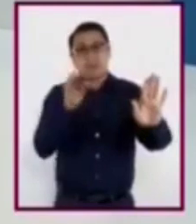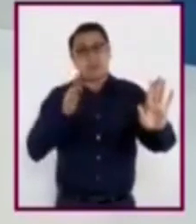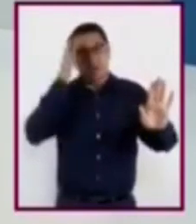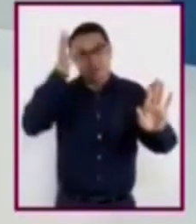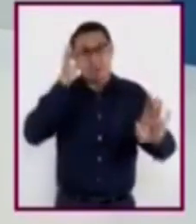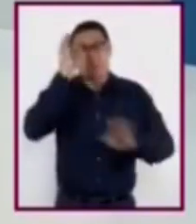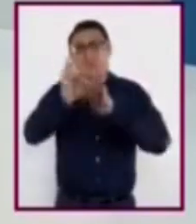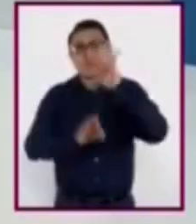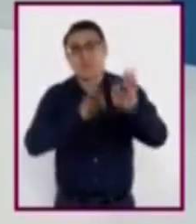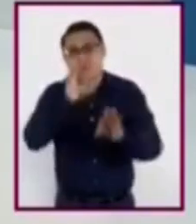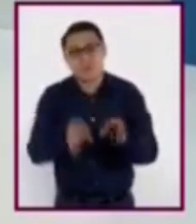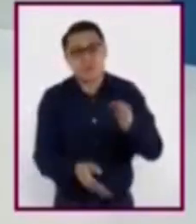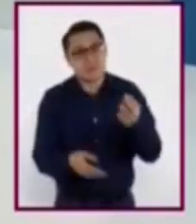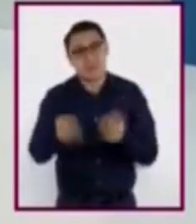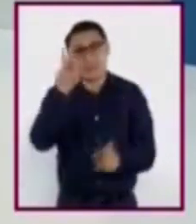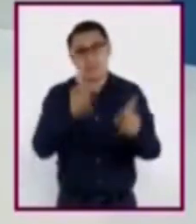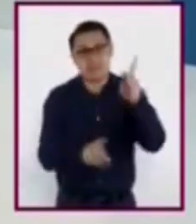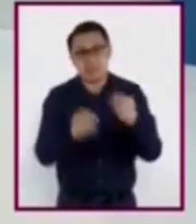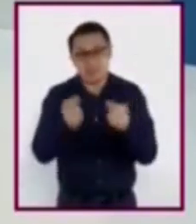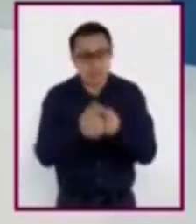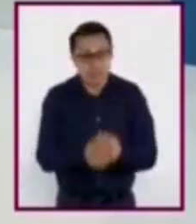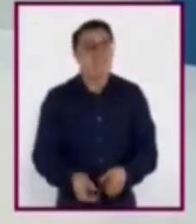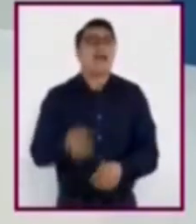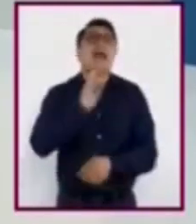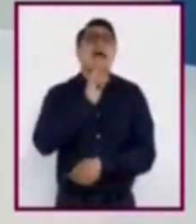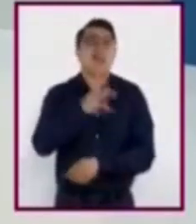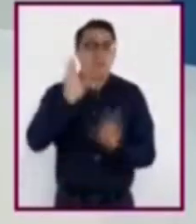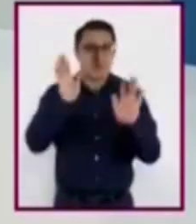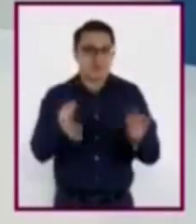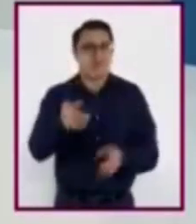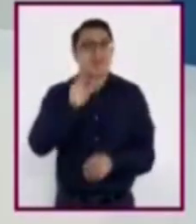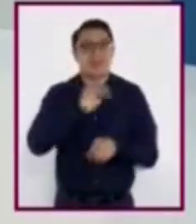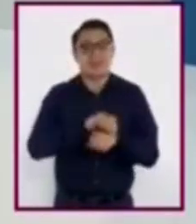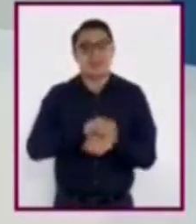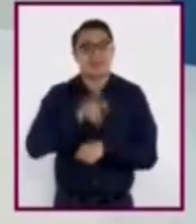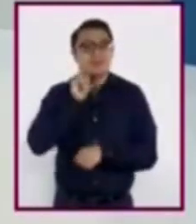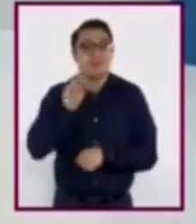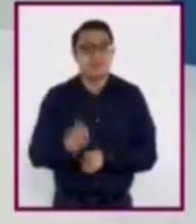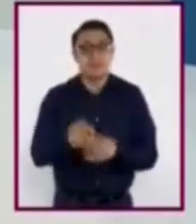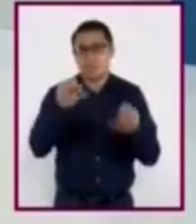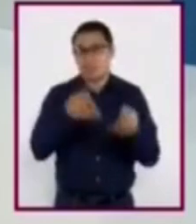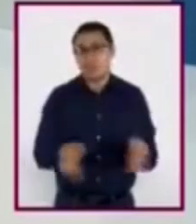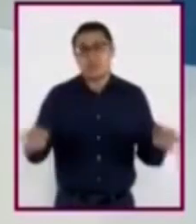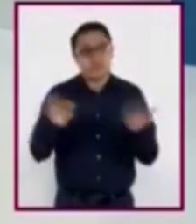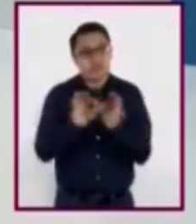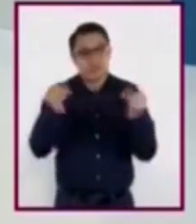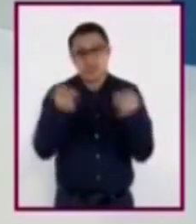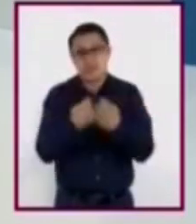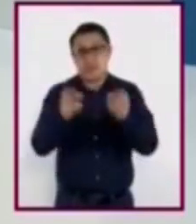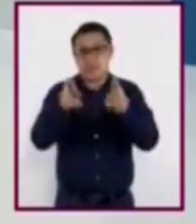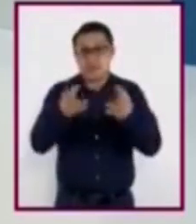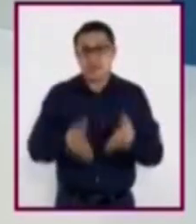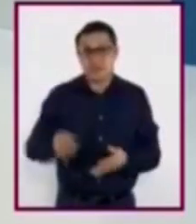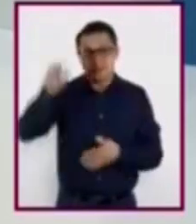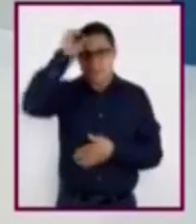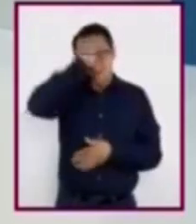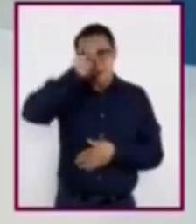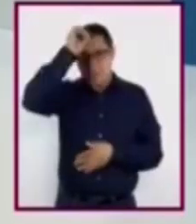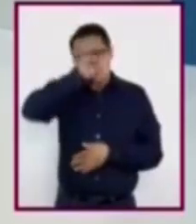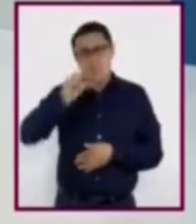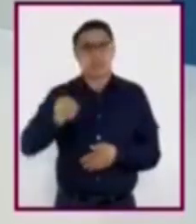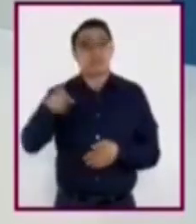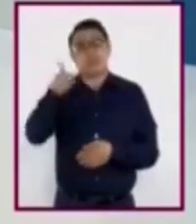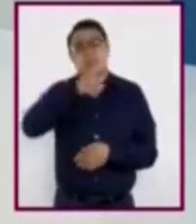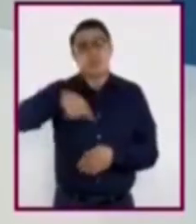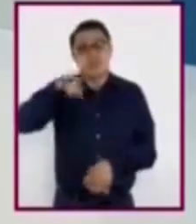a caer bien. También debemos aprender a escuchar los comentarios o sugerencias de las personas que nos quieren, pues solo desean nuestro